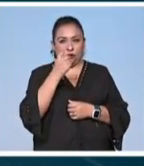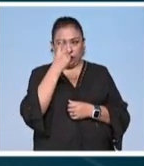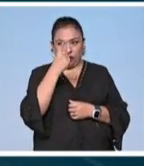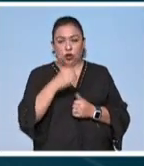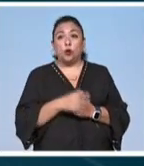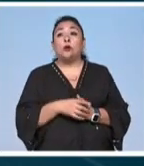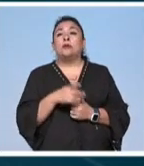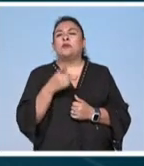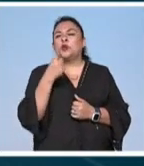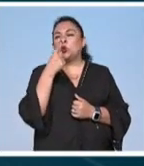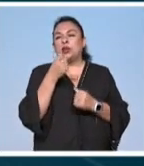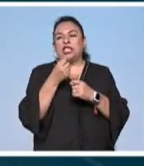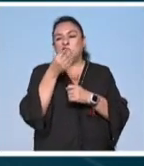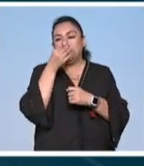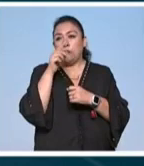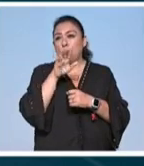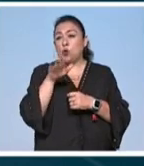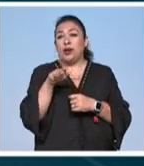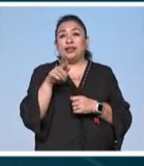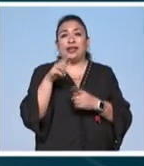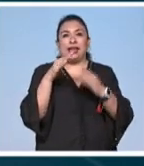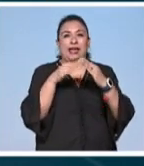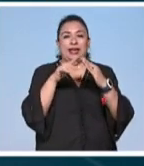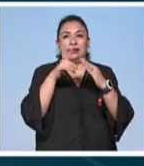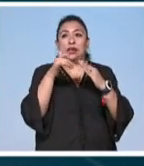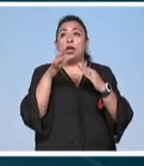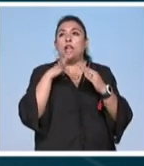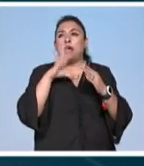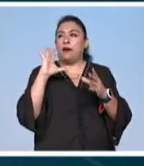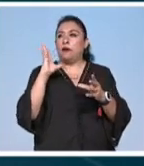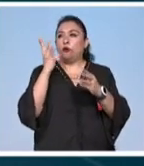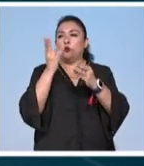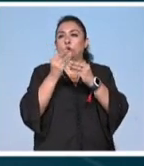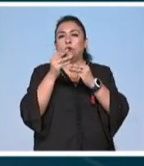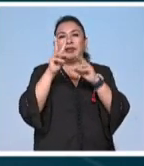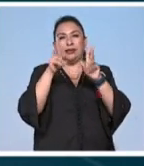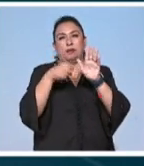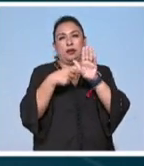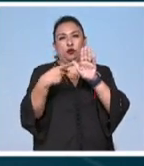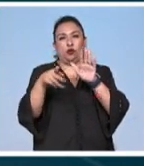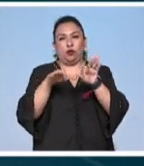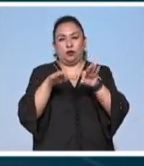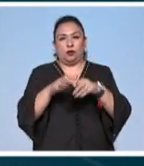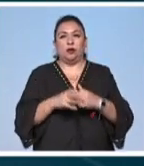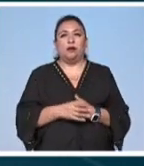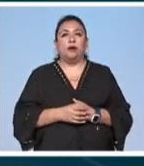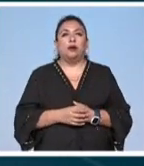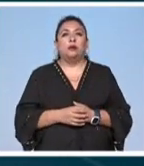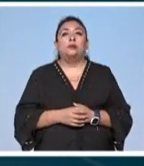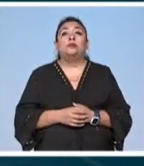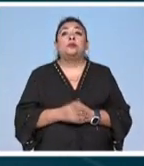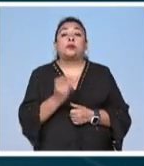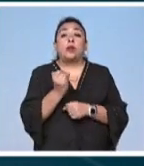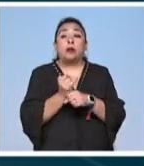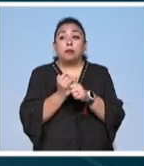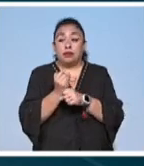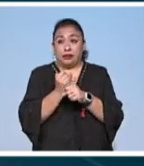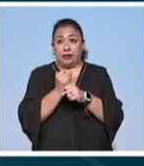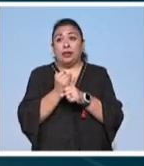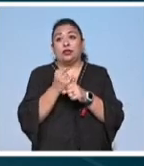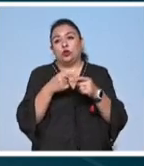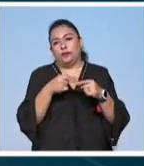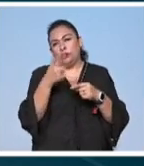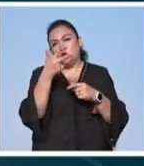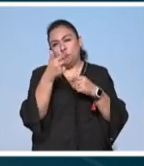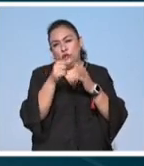a casi un año de su muerte la casa del lago acoge una gran retrospectiva sobre su trabajo la investigación que hicimos a